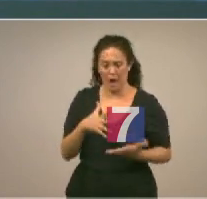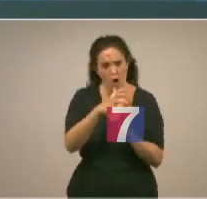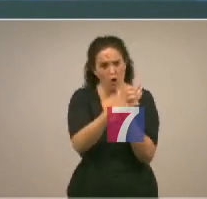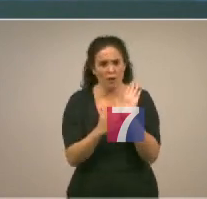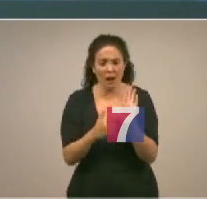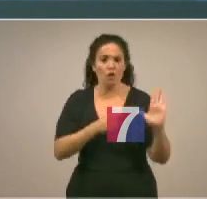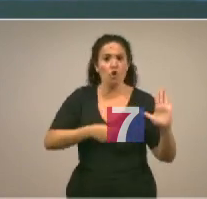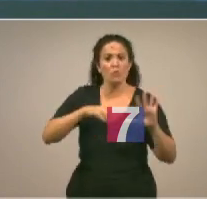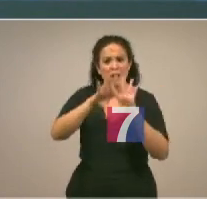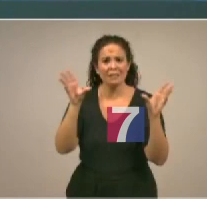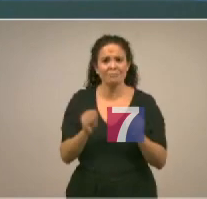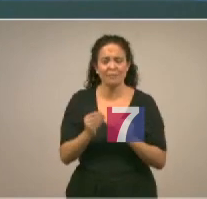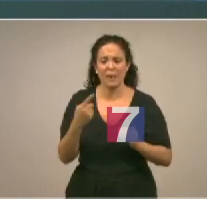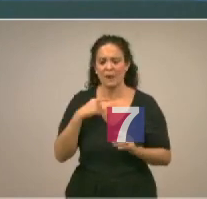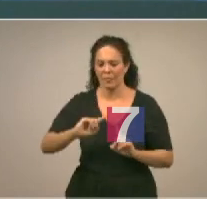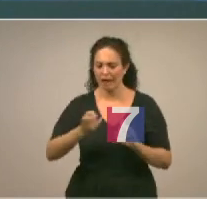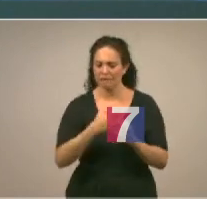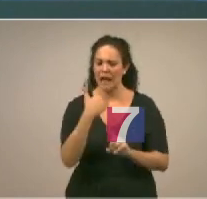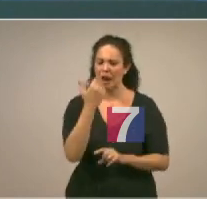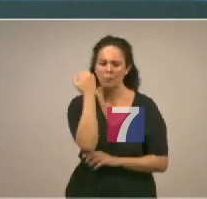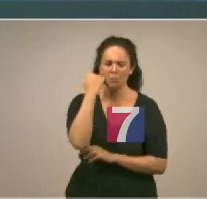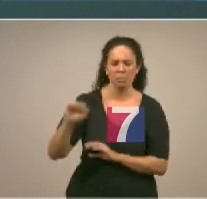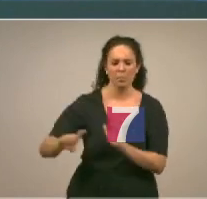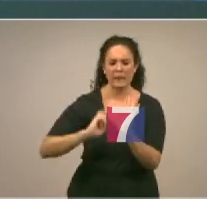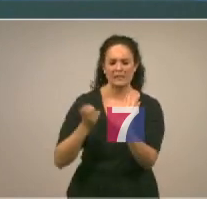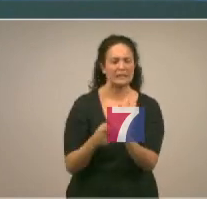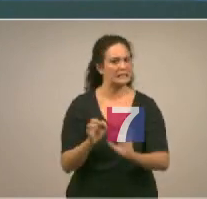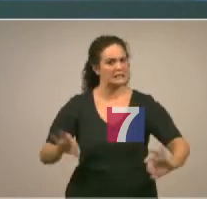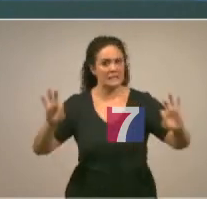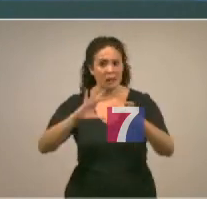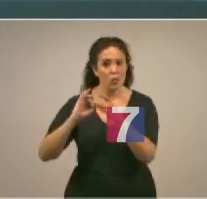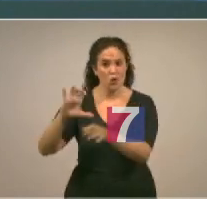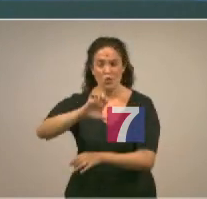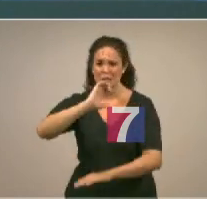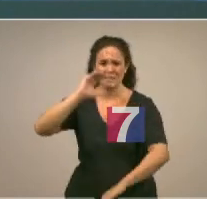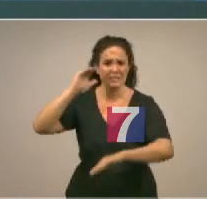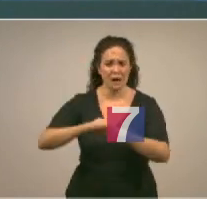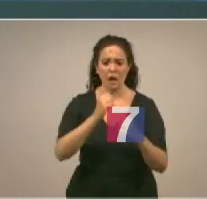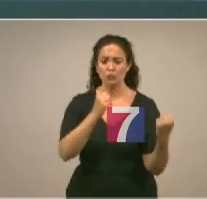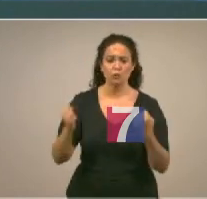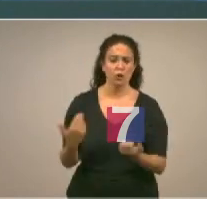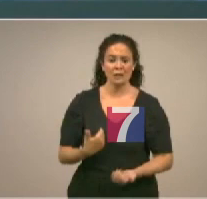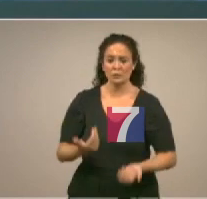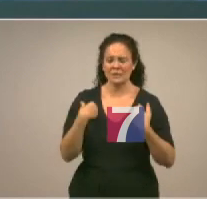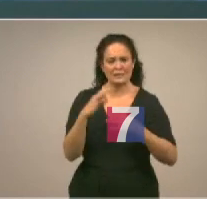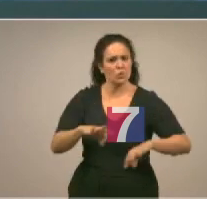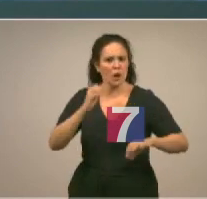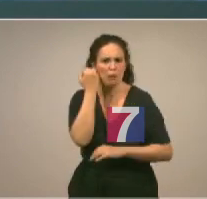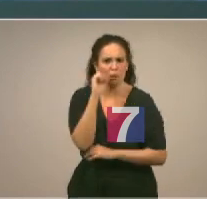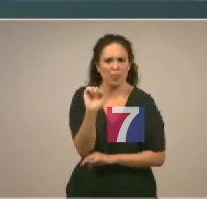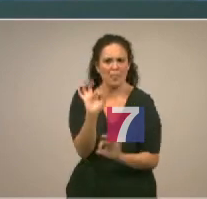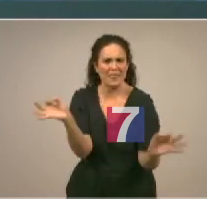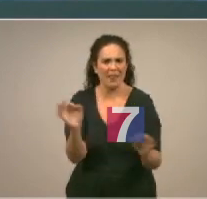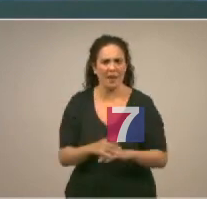comisión concluye que no ha detectado ninguna violación de la legislación de la unión europea por parte de las autoridades competentes y además